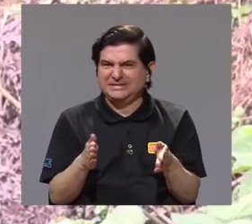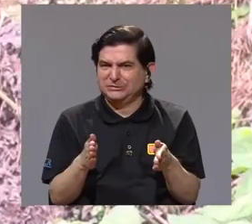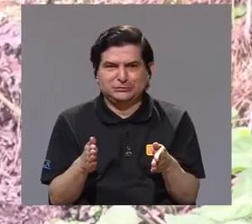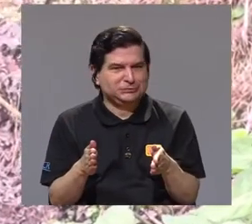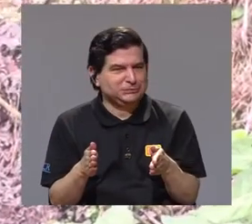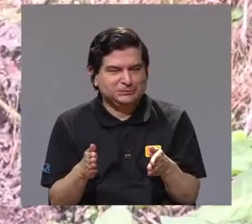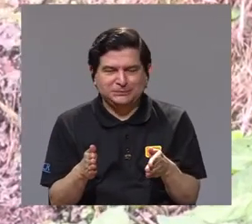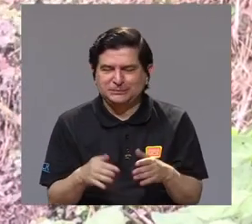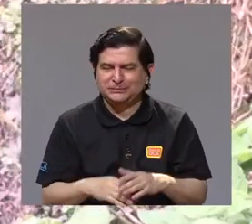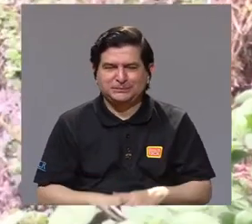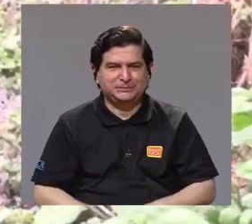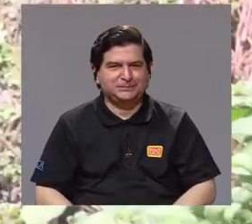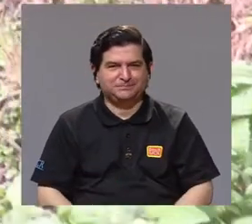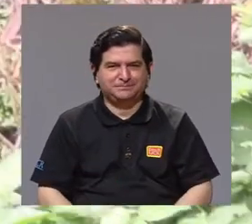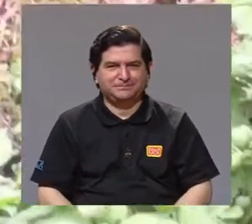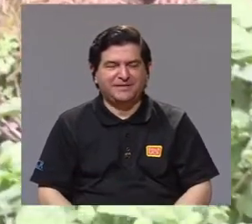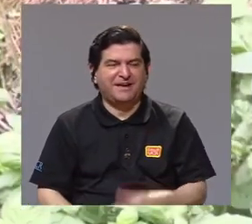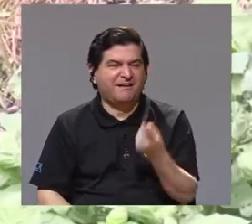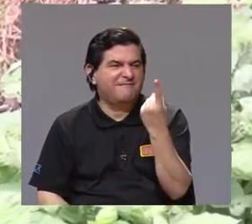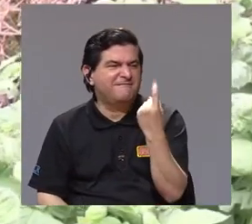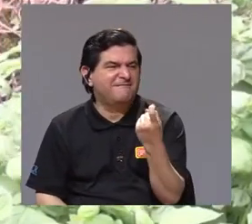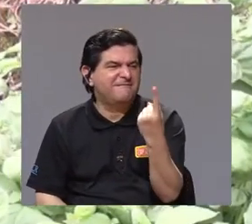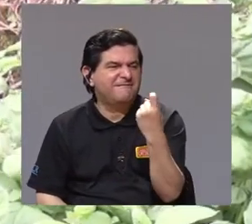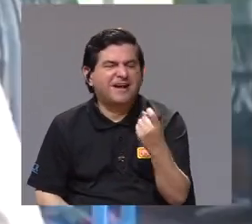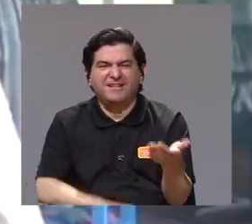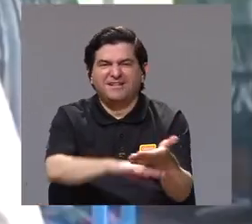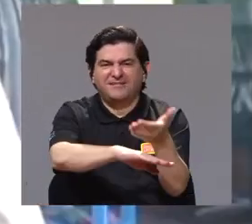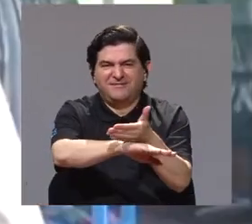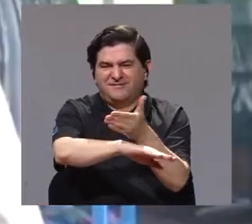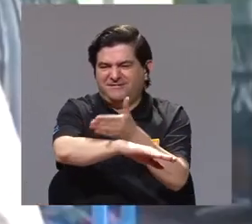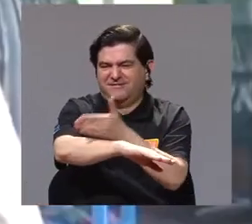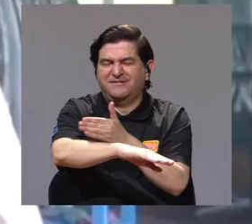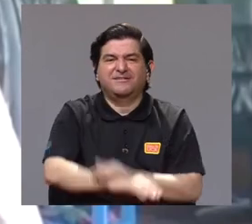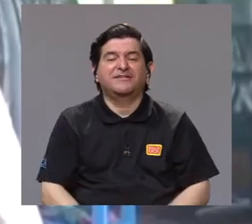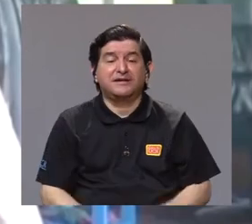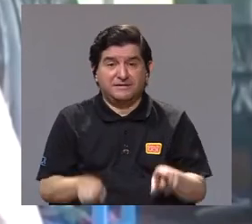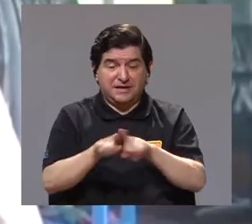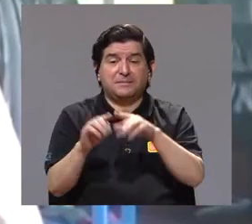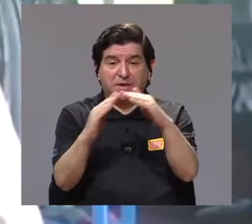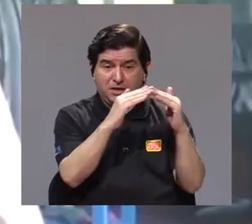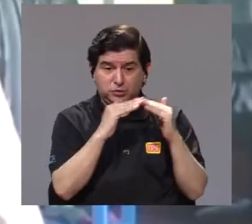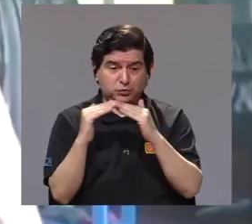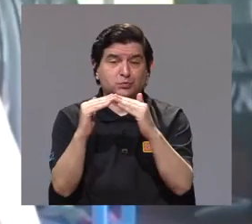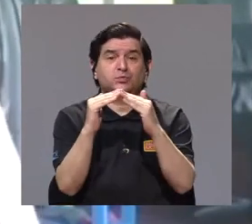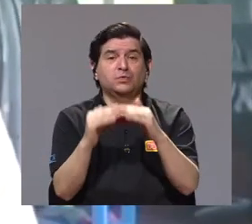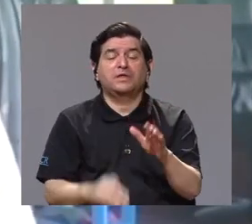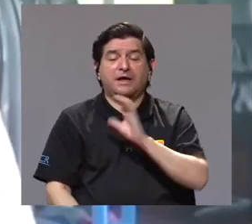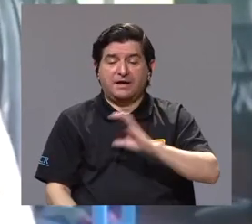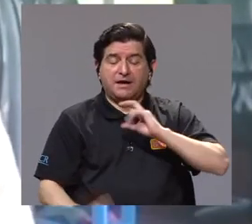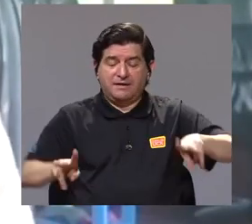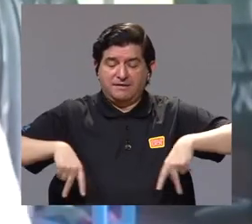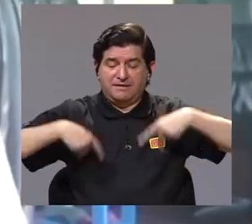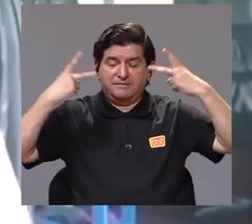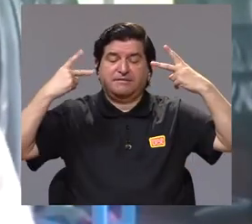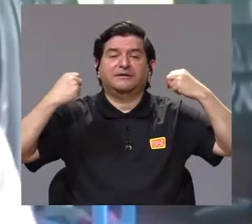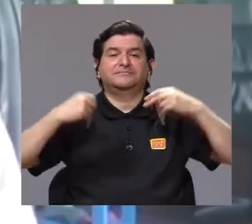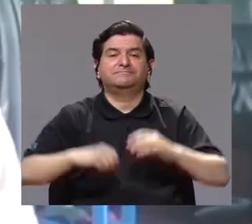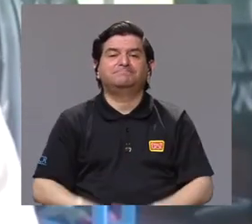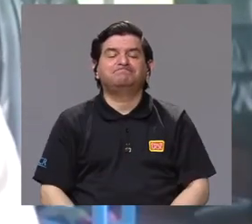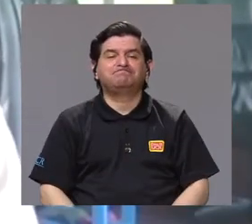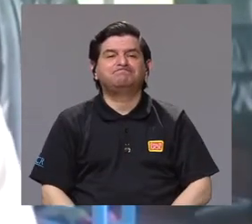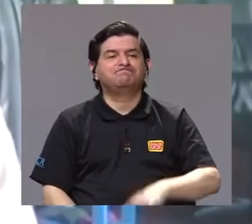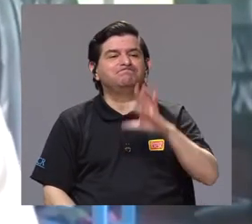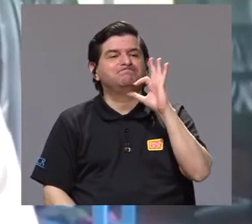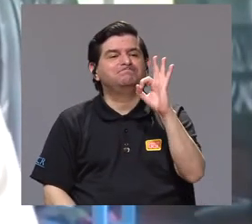los políticos ¿verdad? Nos hace falta mucho mejorar también en la zona urbana la calidad de vida.